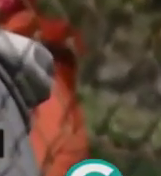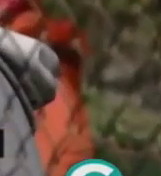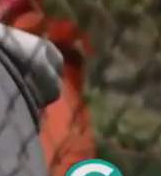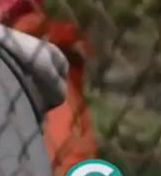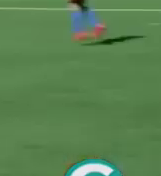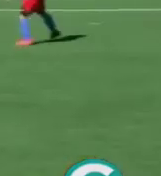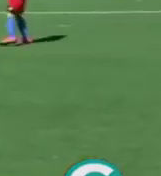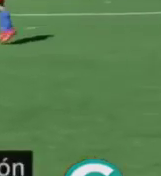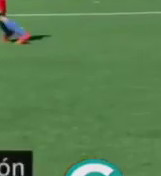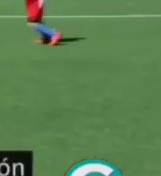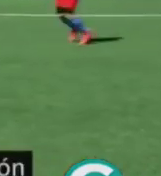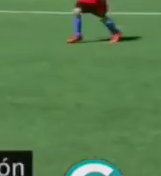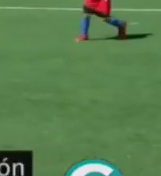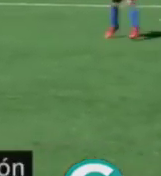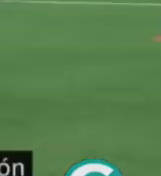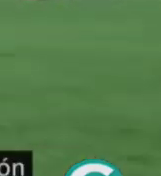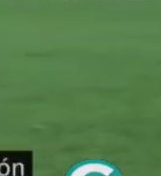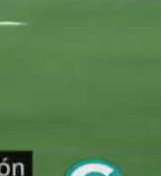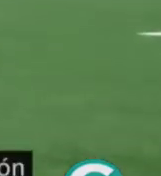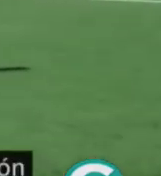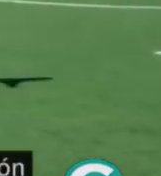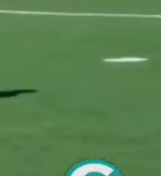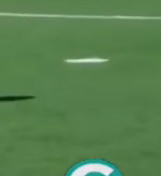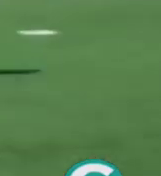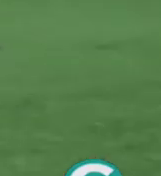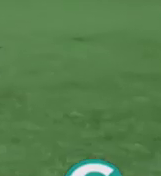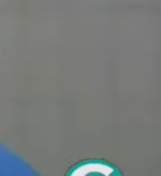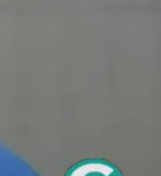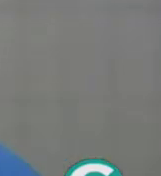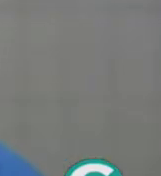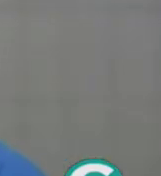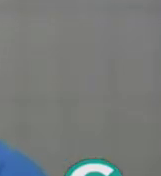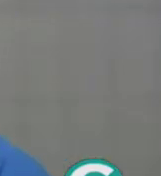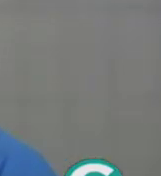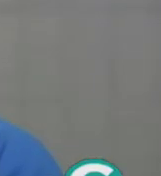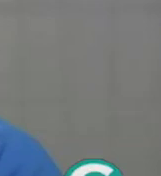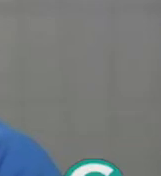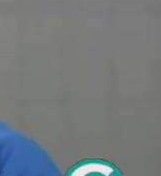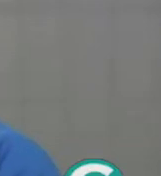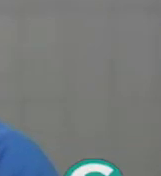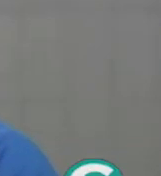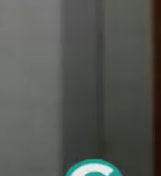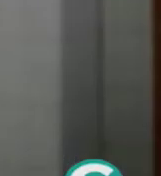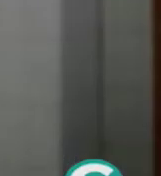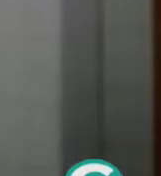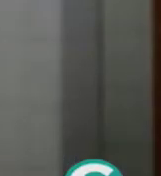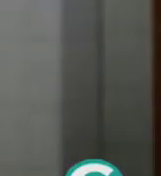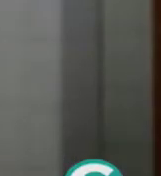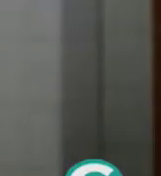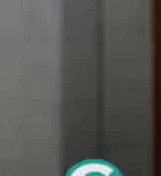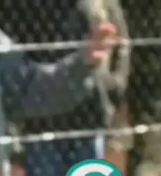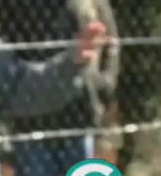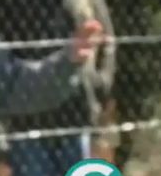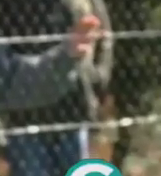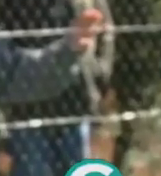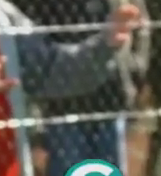enseñarles cómo se juega! ¡Ahí, ahí, ahí! ¡Peleando por el balón! Siempre está mirando los manolos y el chiringuito y nunca se pierde